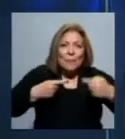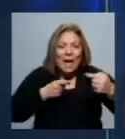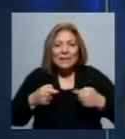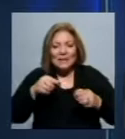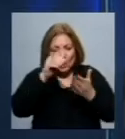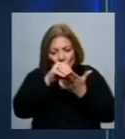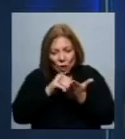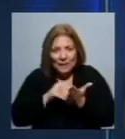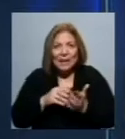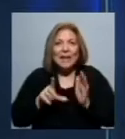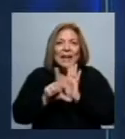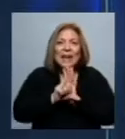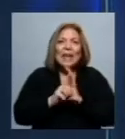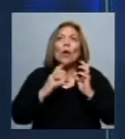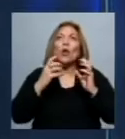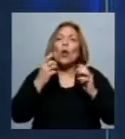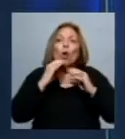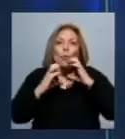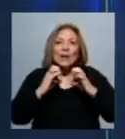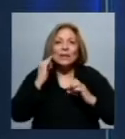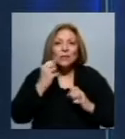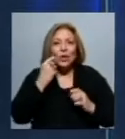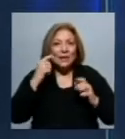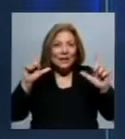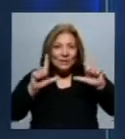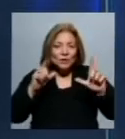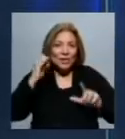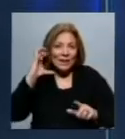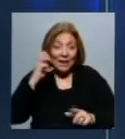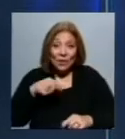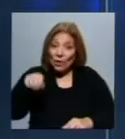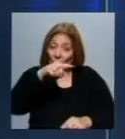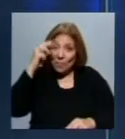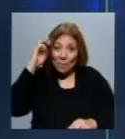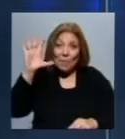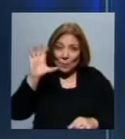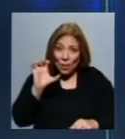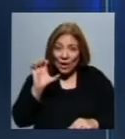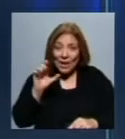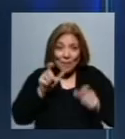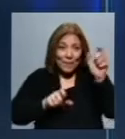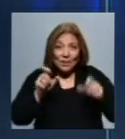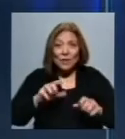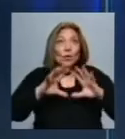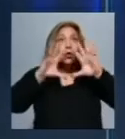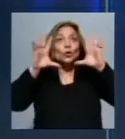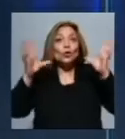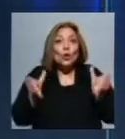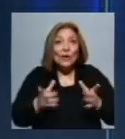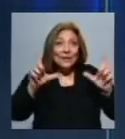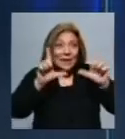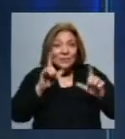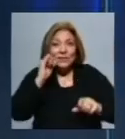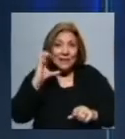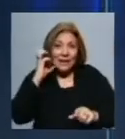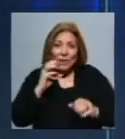contenidos de una ley de servicios de comunicación audiovisual. Hay que recordarle a la gente que todo el sistema de medios audiovisuales